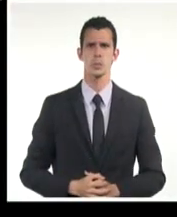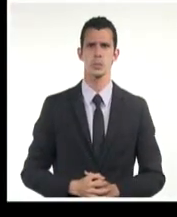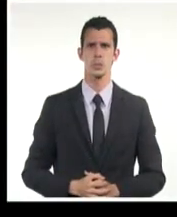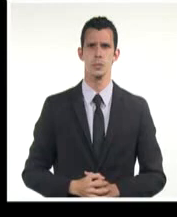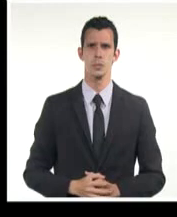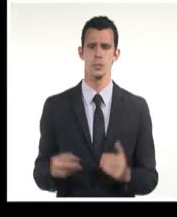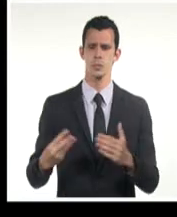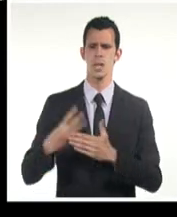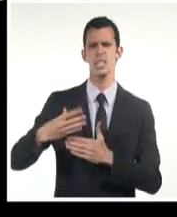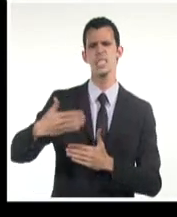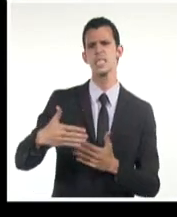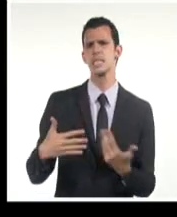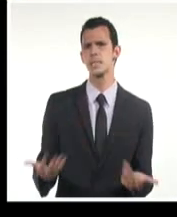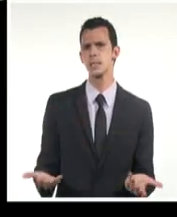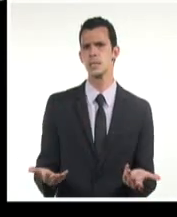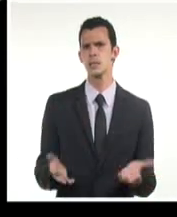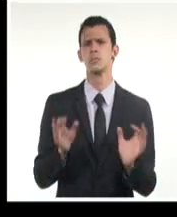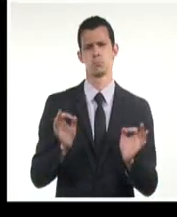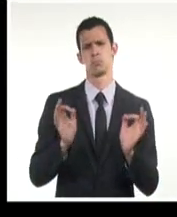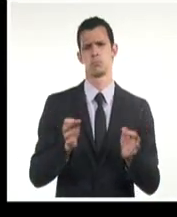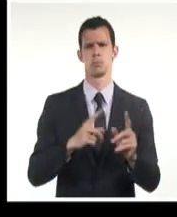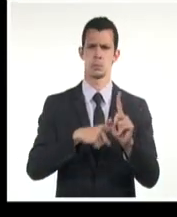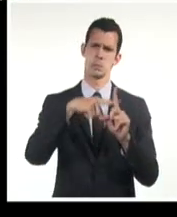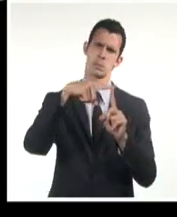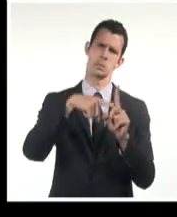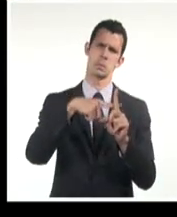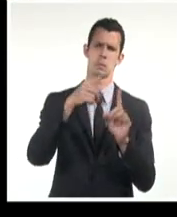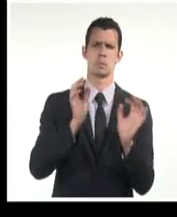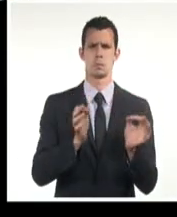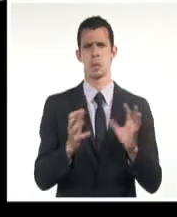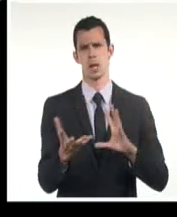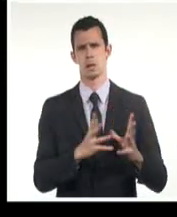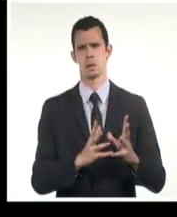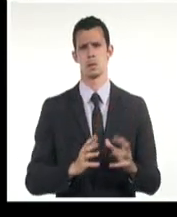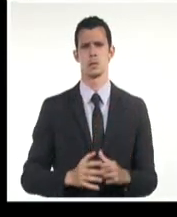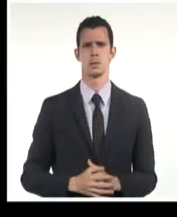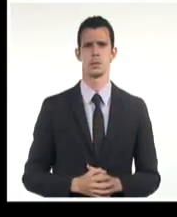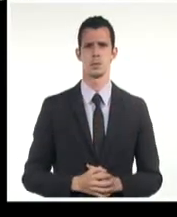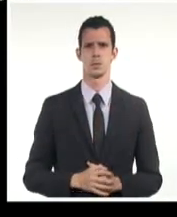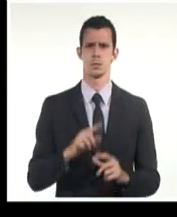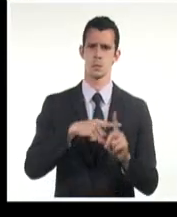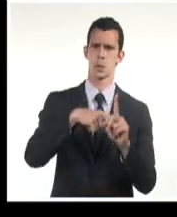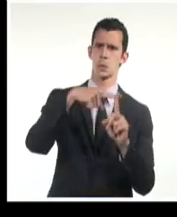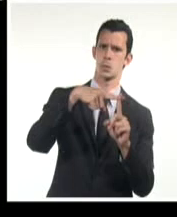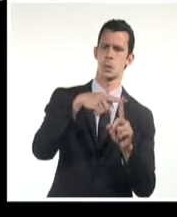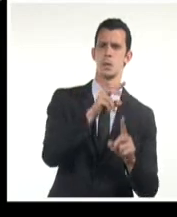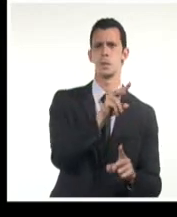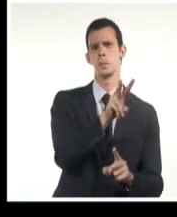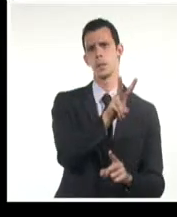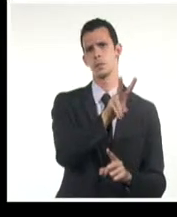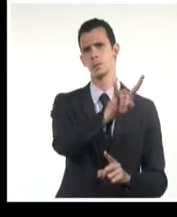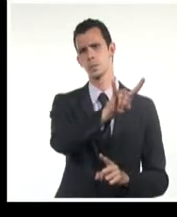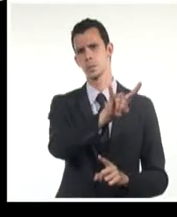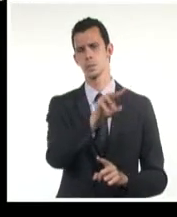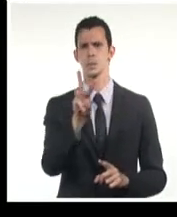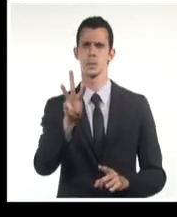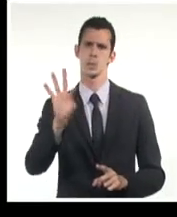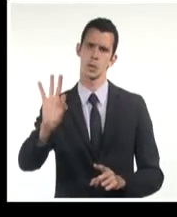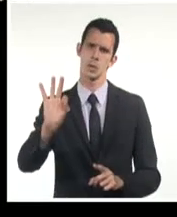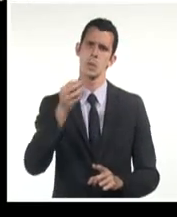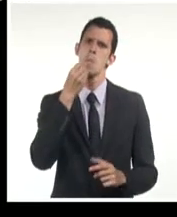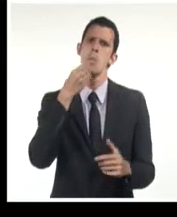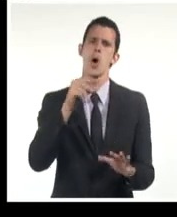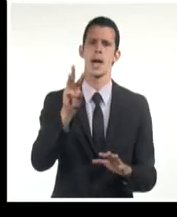observe que las temperaturas se mantienen más o menos iguales máximas 29, 28 y hasta 31